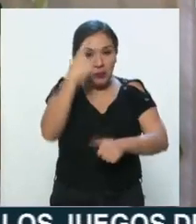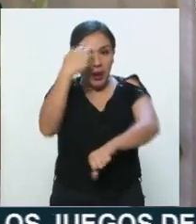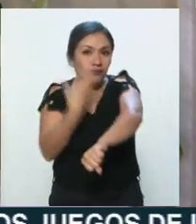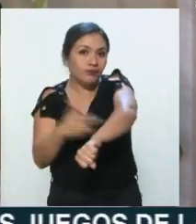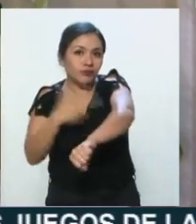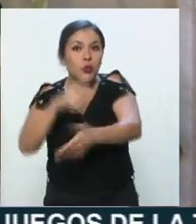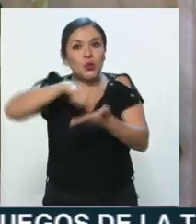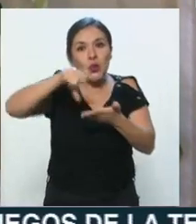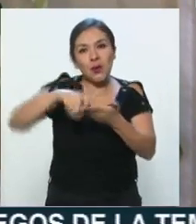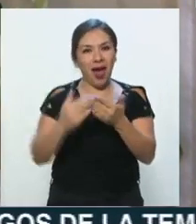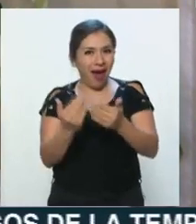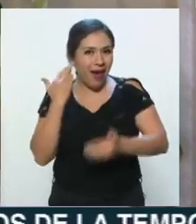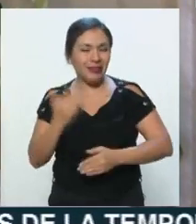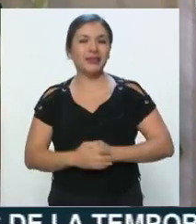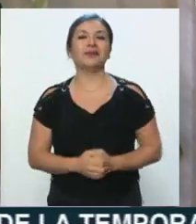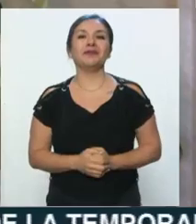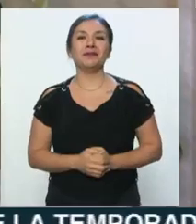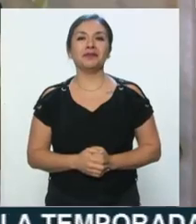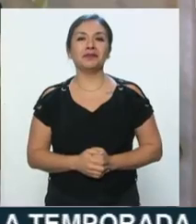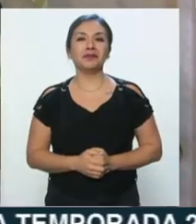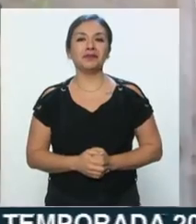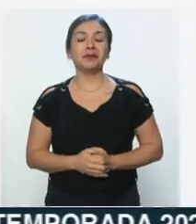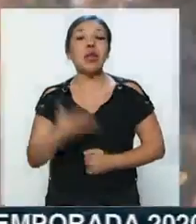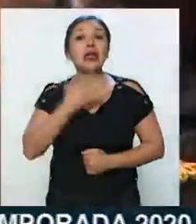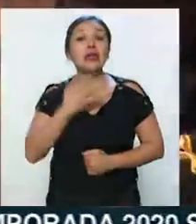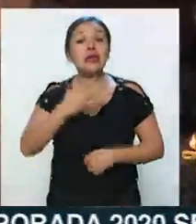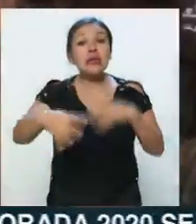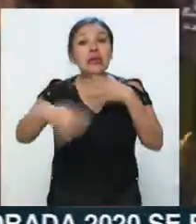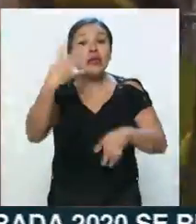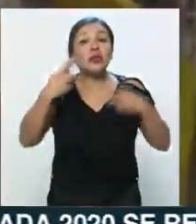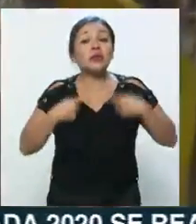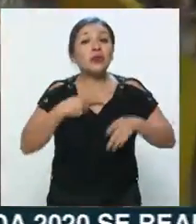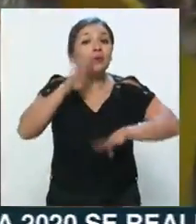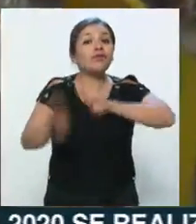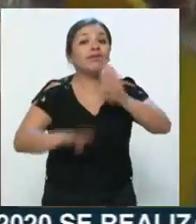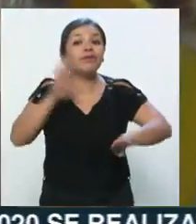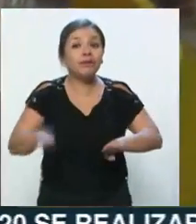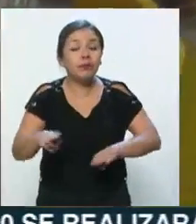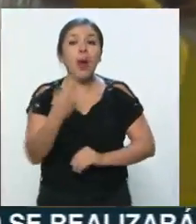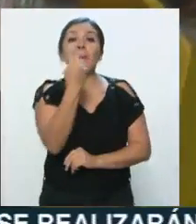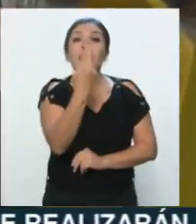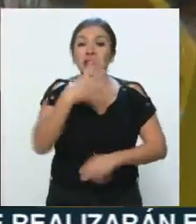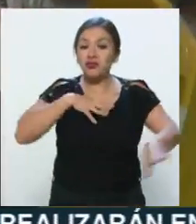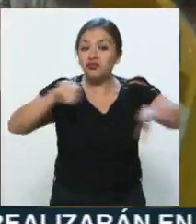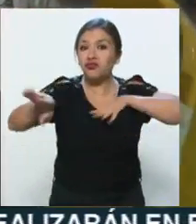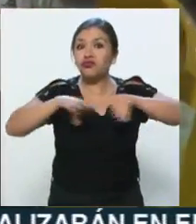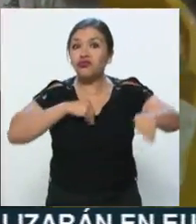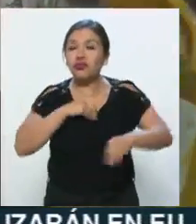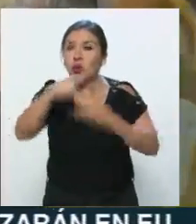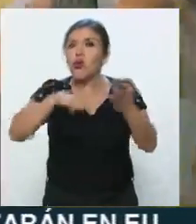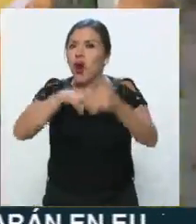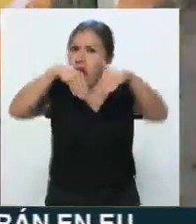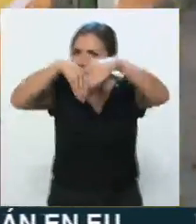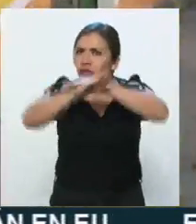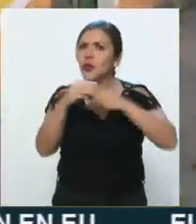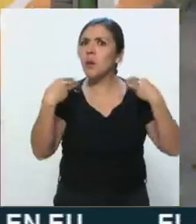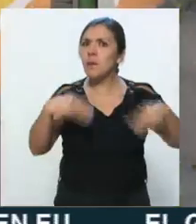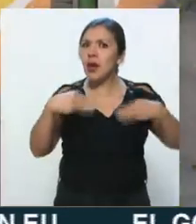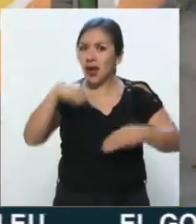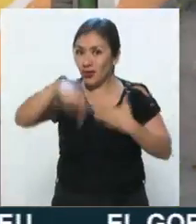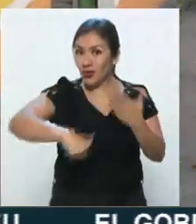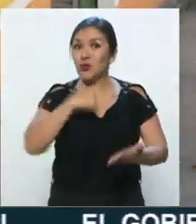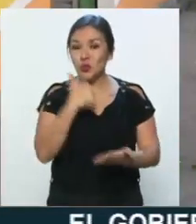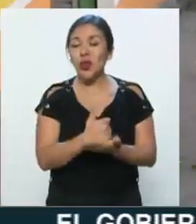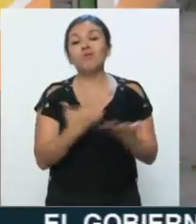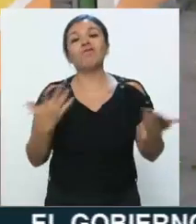mejor sus compras. Y debido a que se han registrado 14 muertos y 25 contagios de COVID-19 dentro de algunos mercados públicos de la